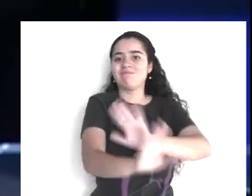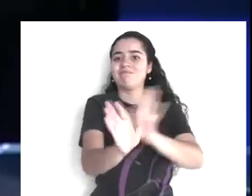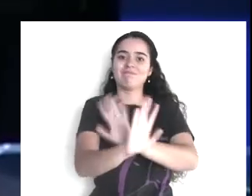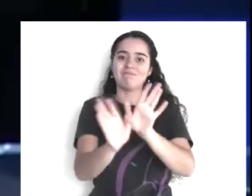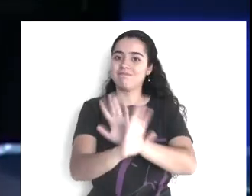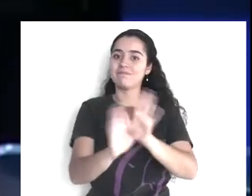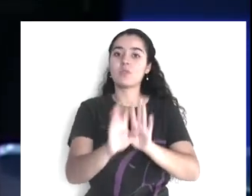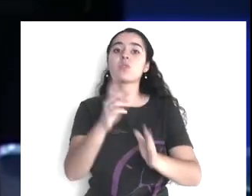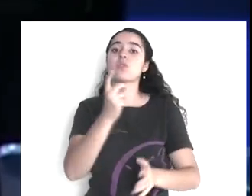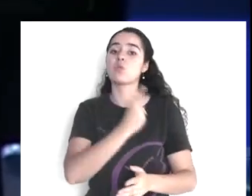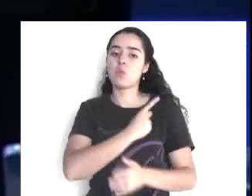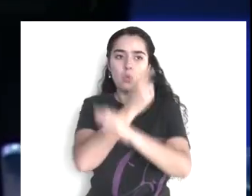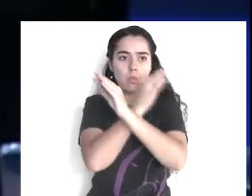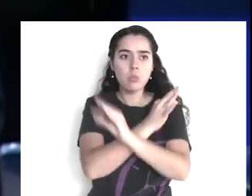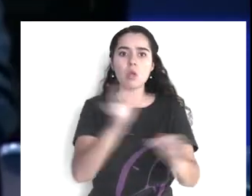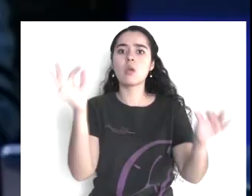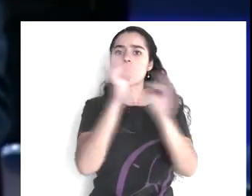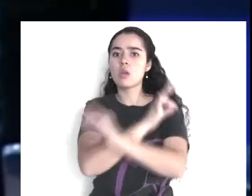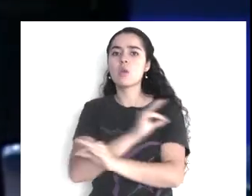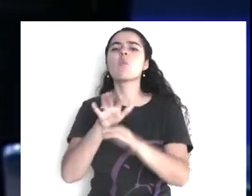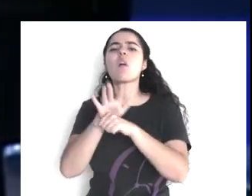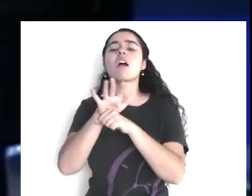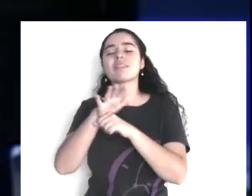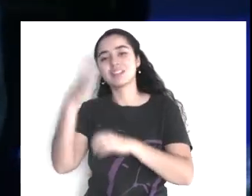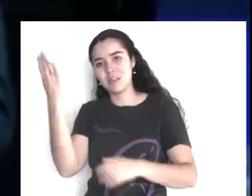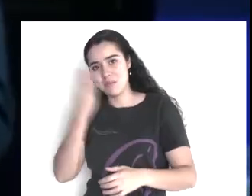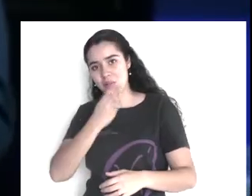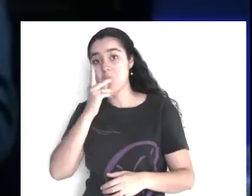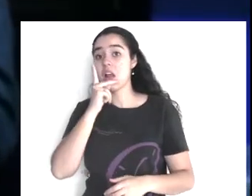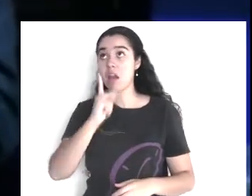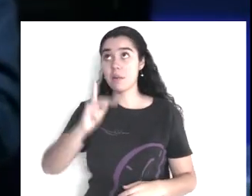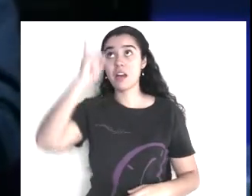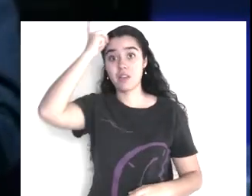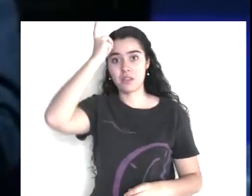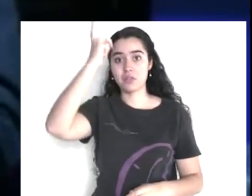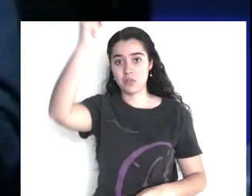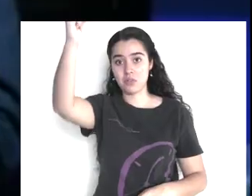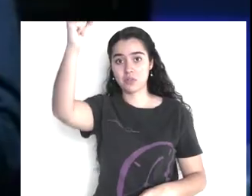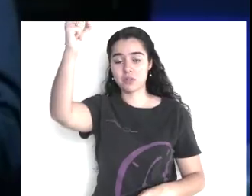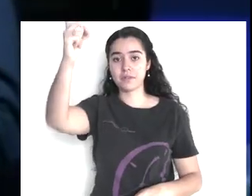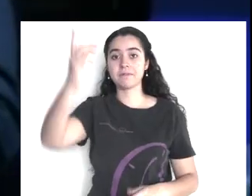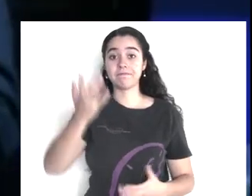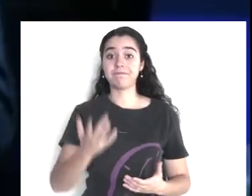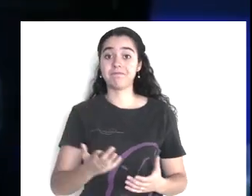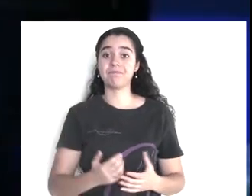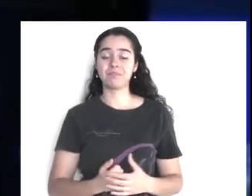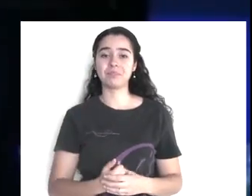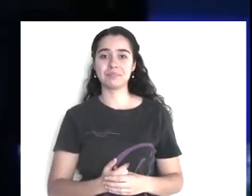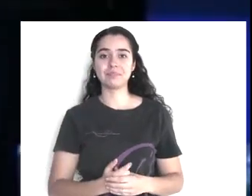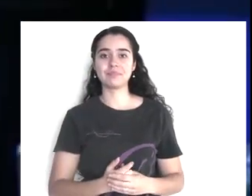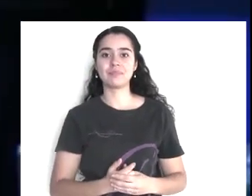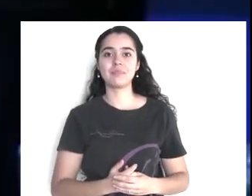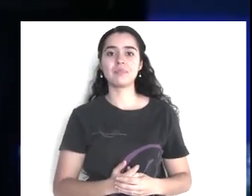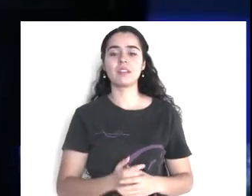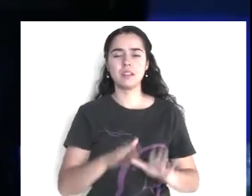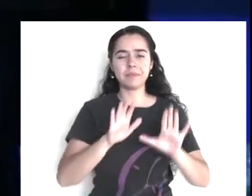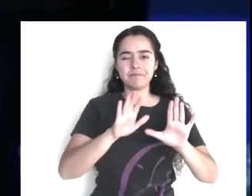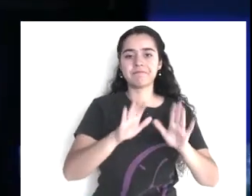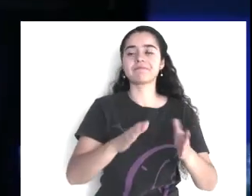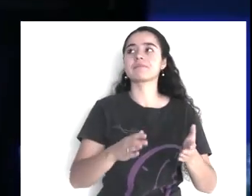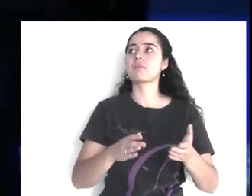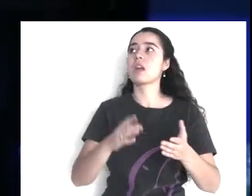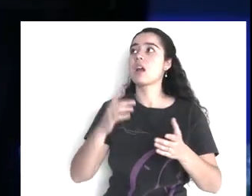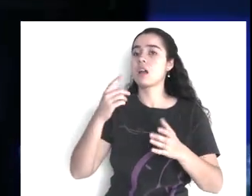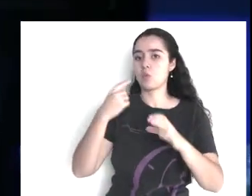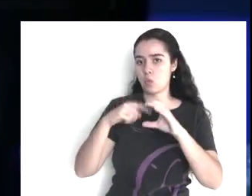a veces se entiende, no sé, bueno, entonces, el correo era esto, una congregante de una